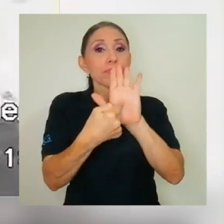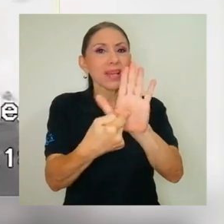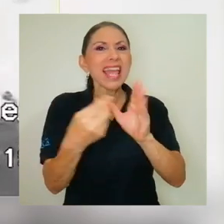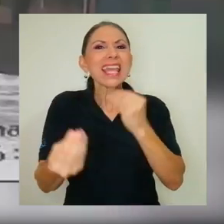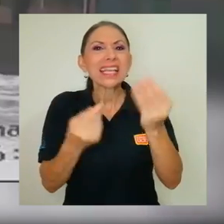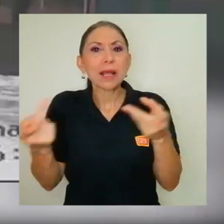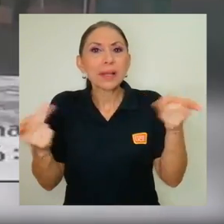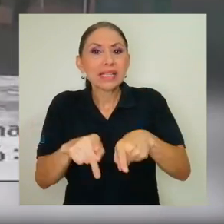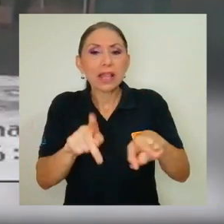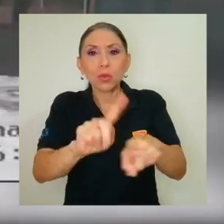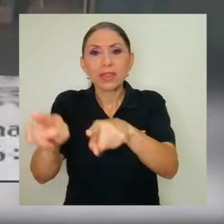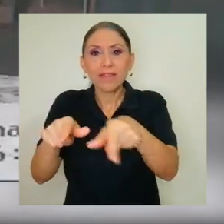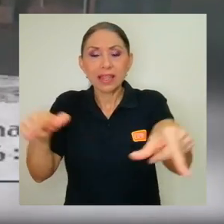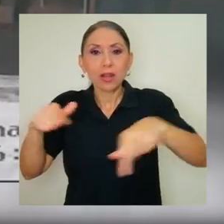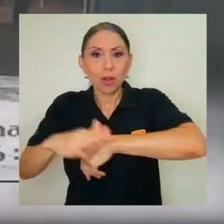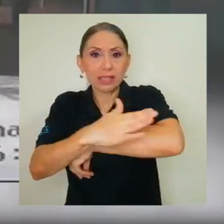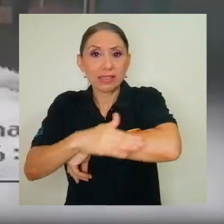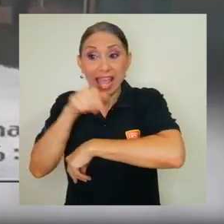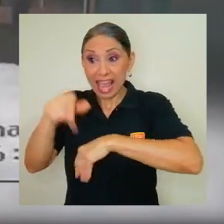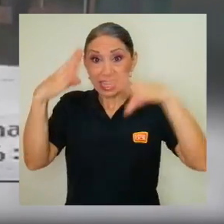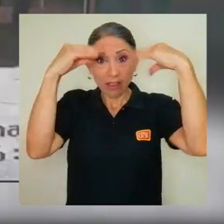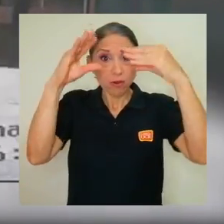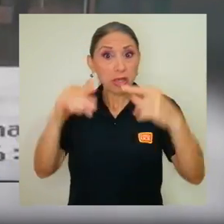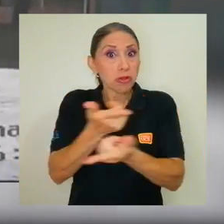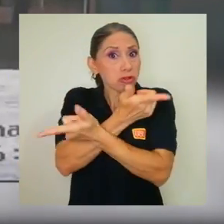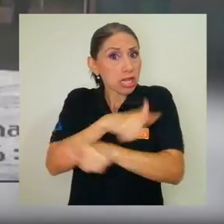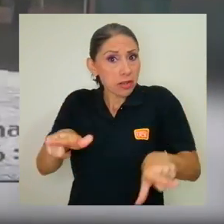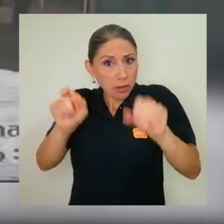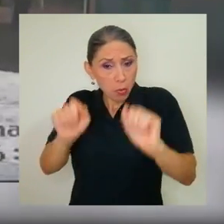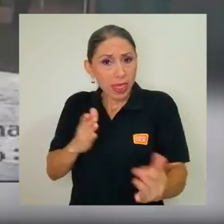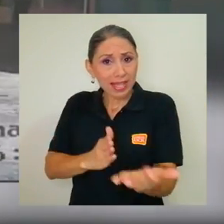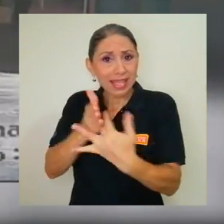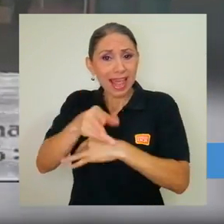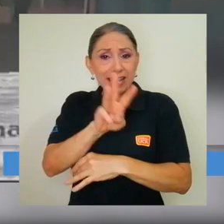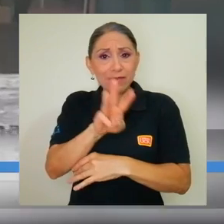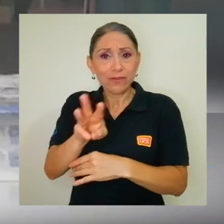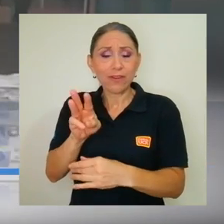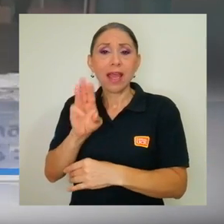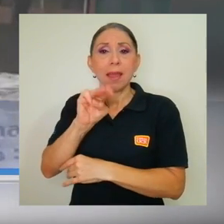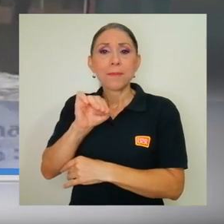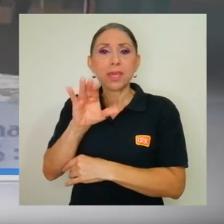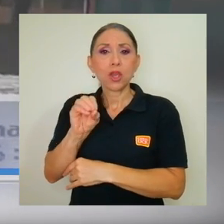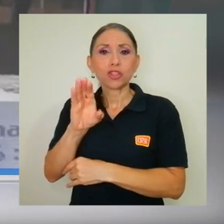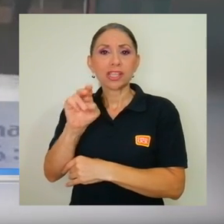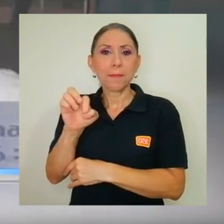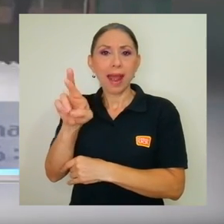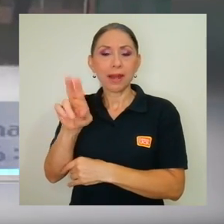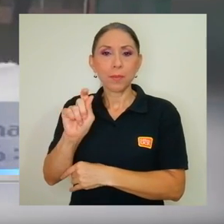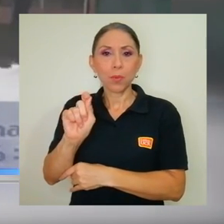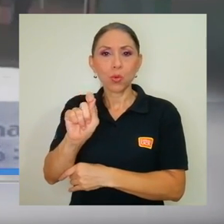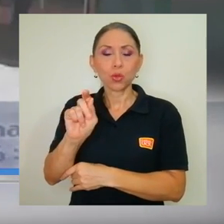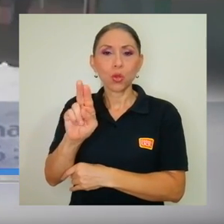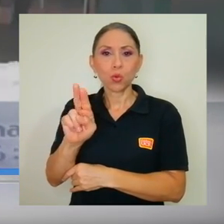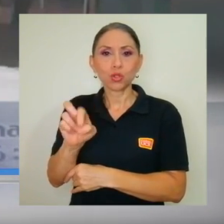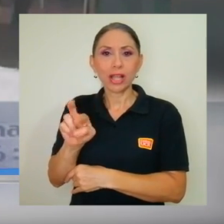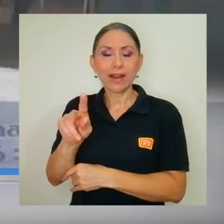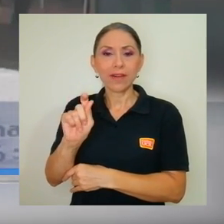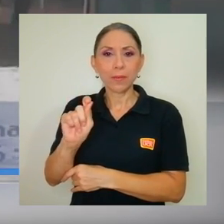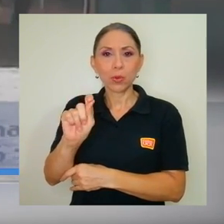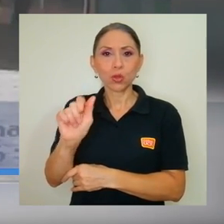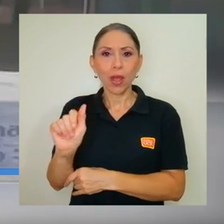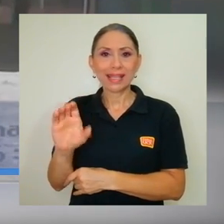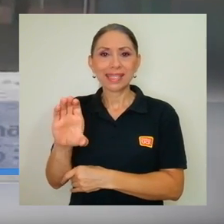zonas. Toda esta información es de libre acceso y puede consultarse en el sitio web miosimar.ucr